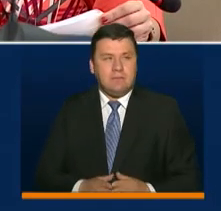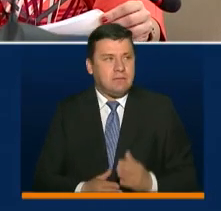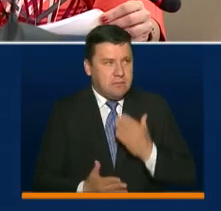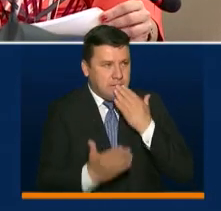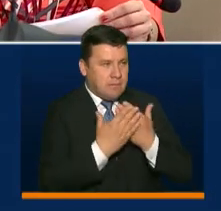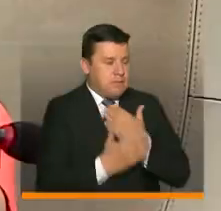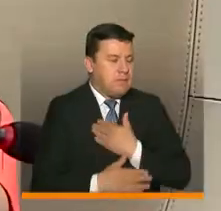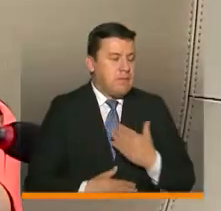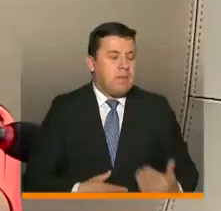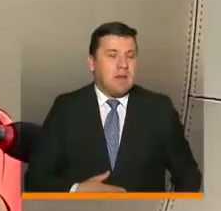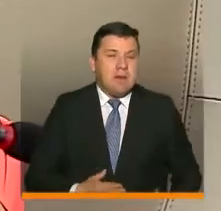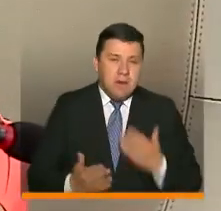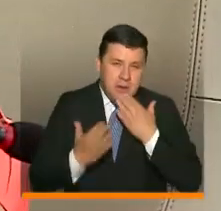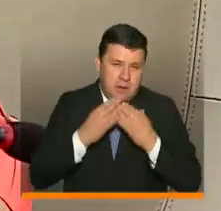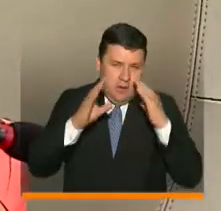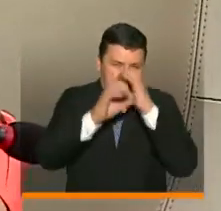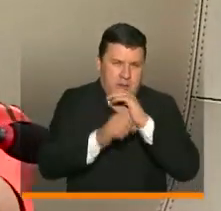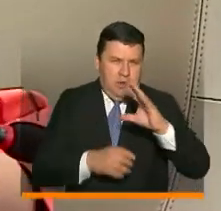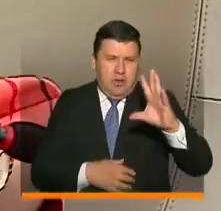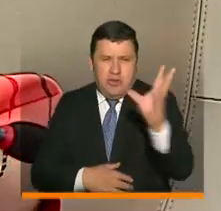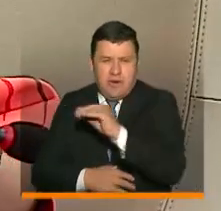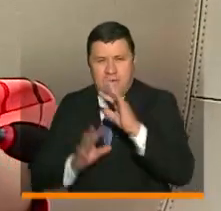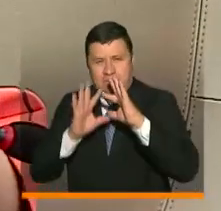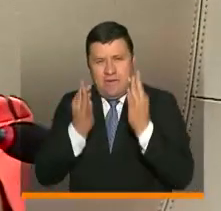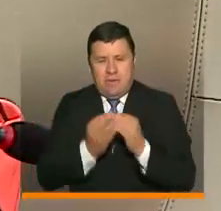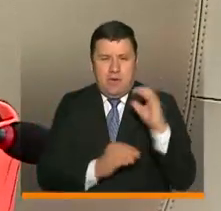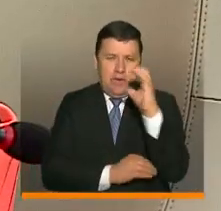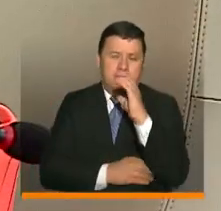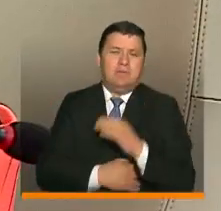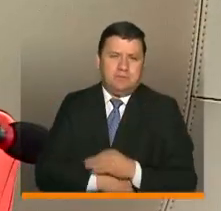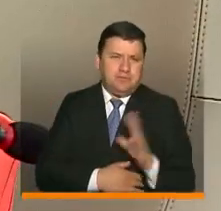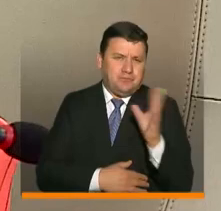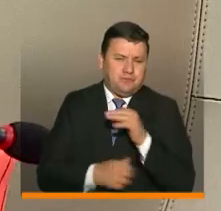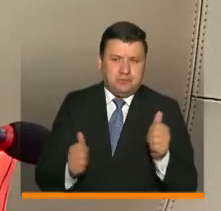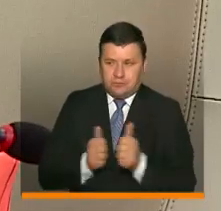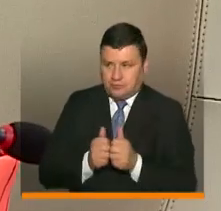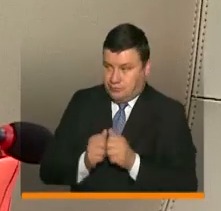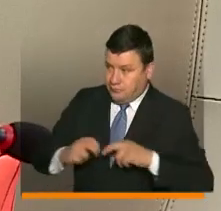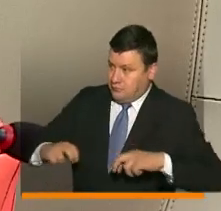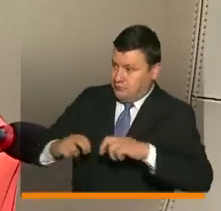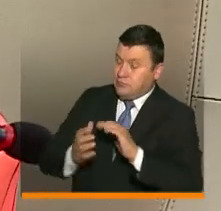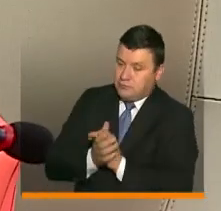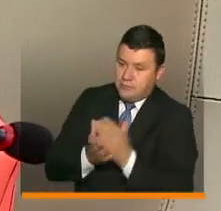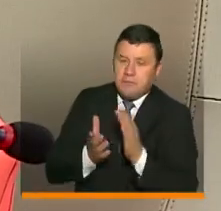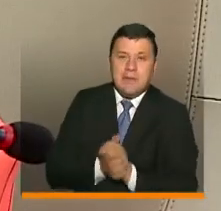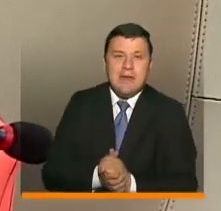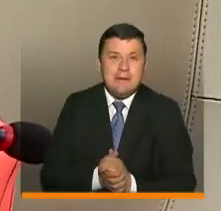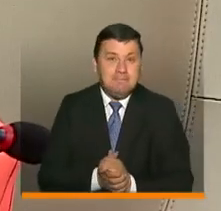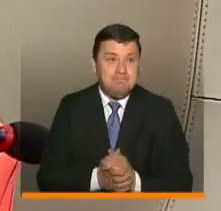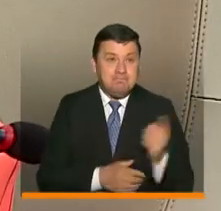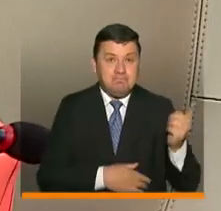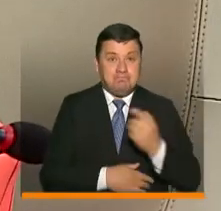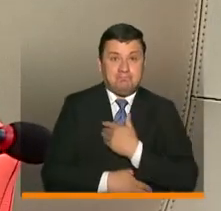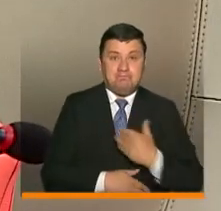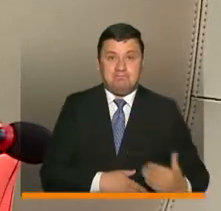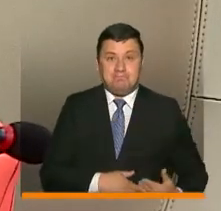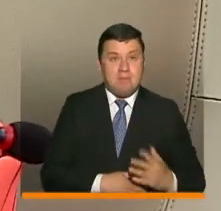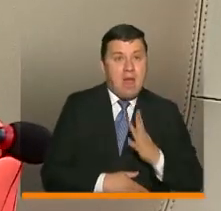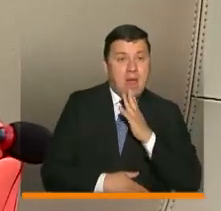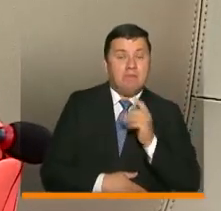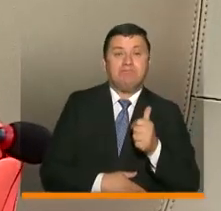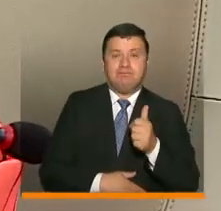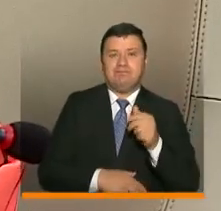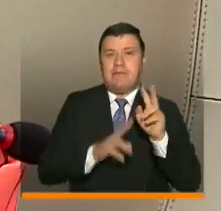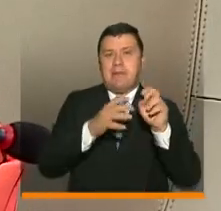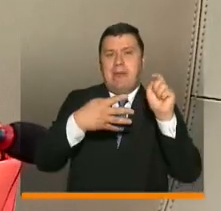Gracias, presidente. Buenas noches a todas las familias colombianas y a los compañeros que están hoy acá. Creo que la intervención del presidente toca